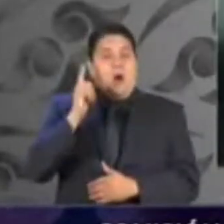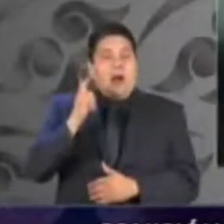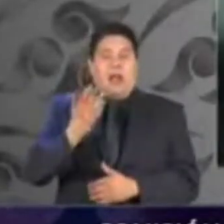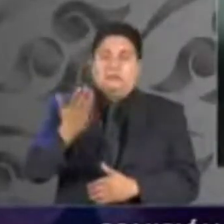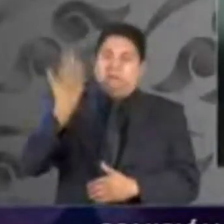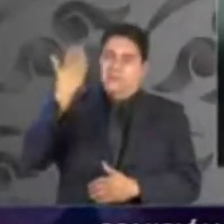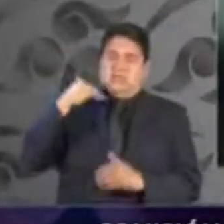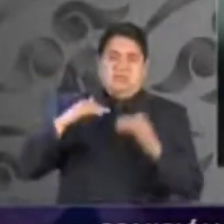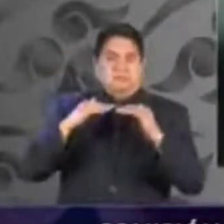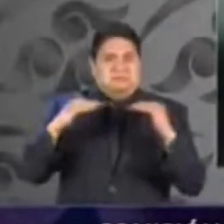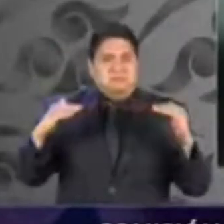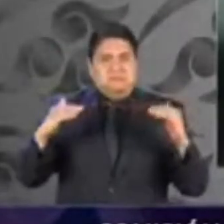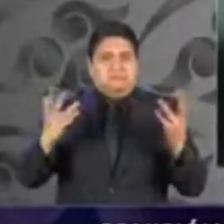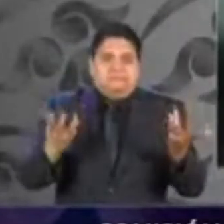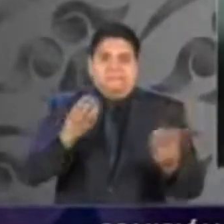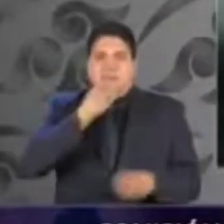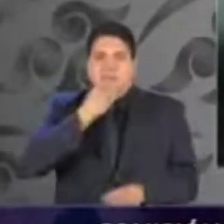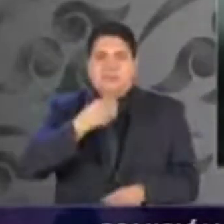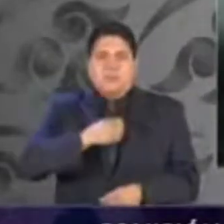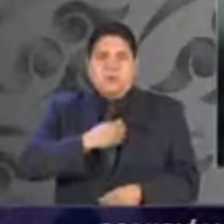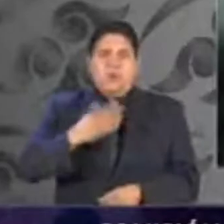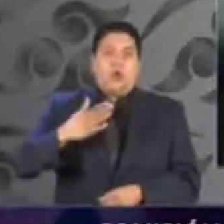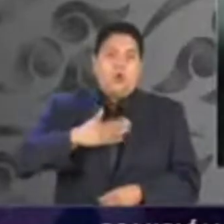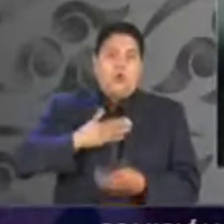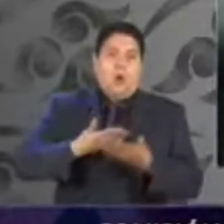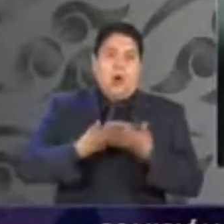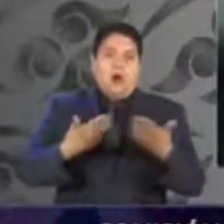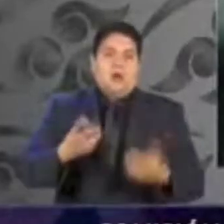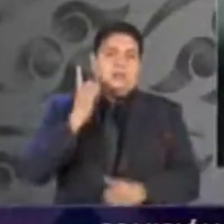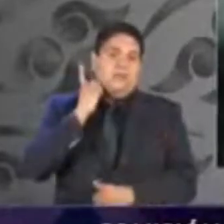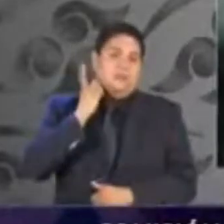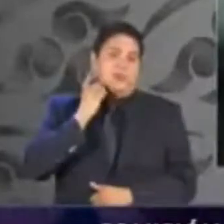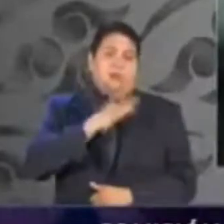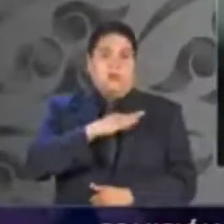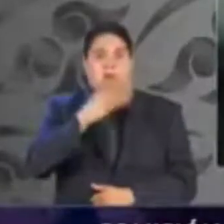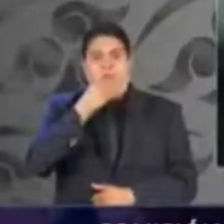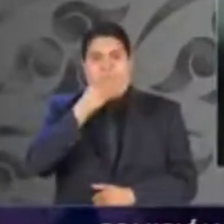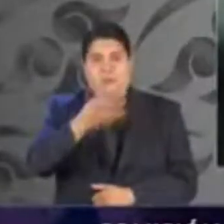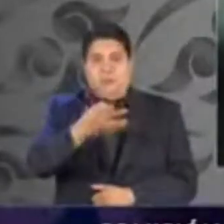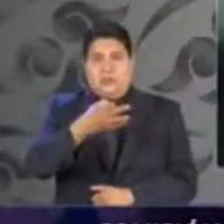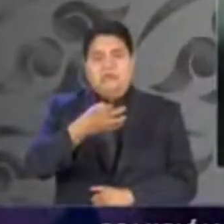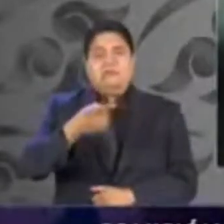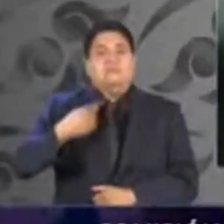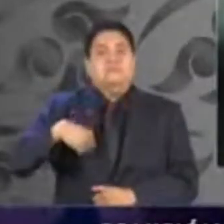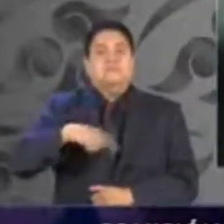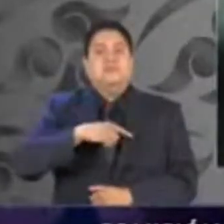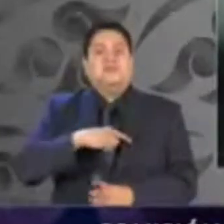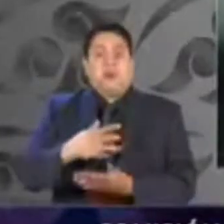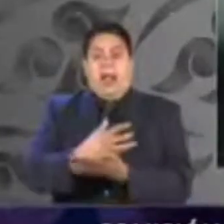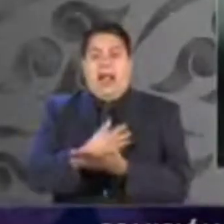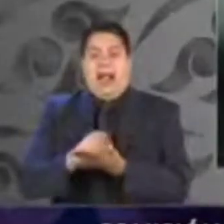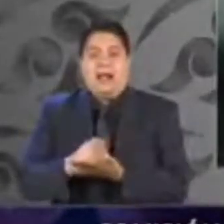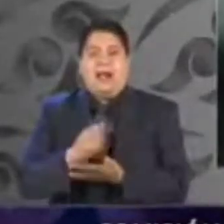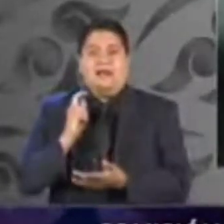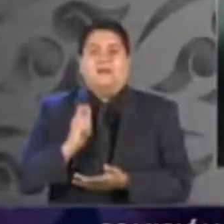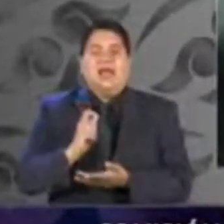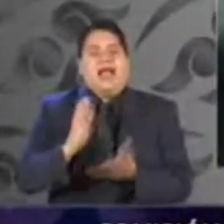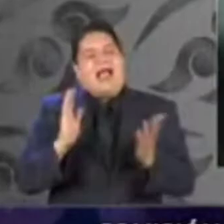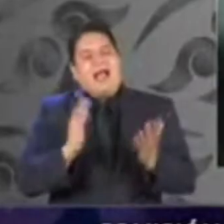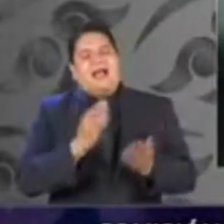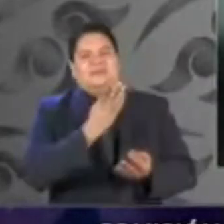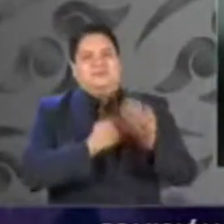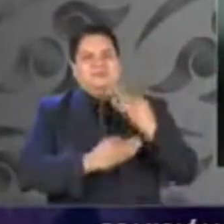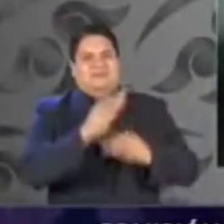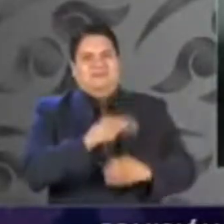antes. Por eso, como legisladora, puedo decirles que ningún logro ha sido una gentil concesión,